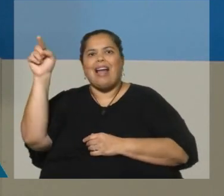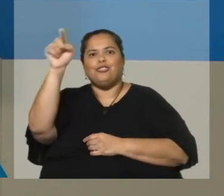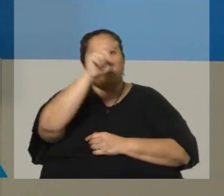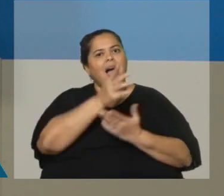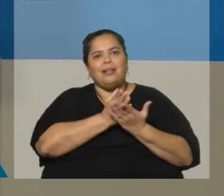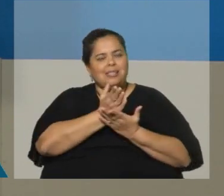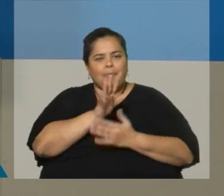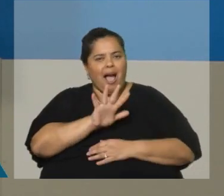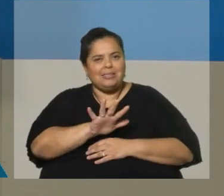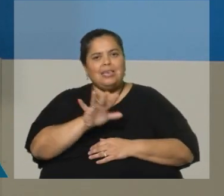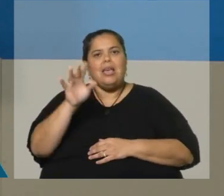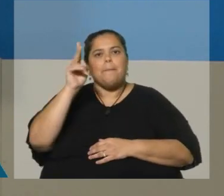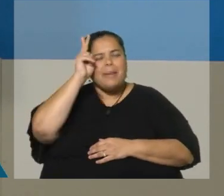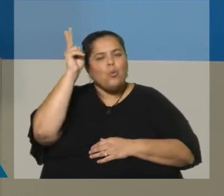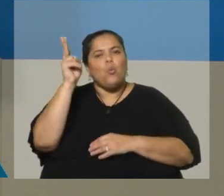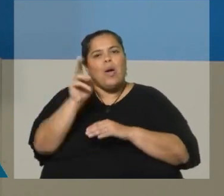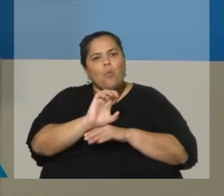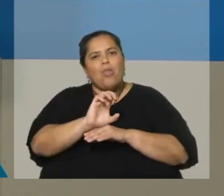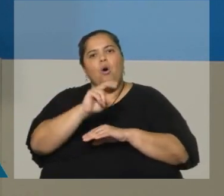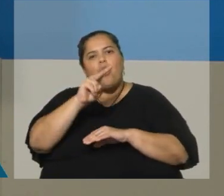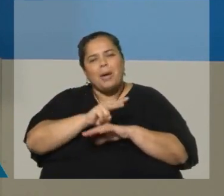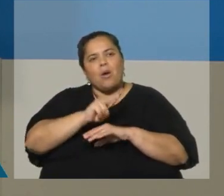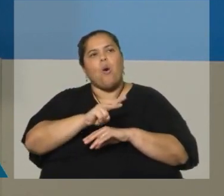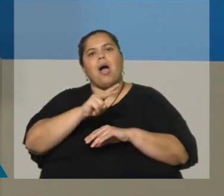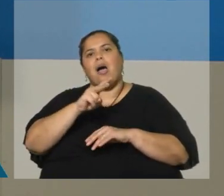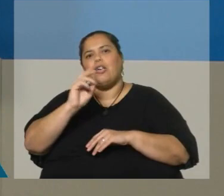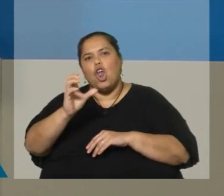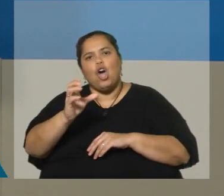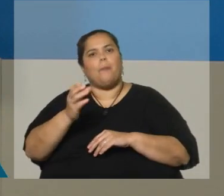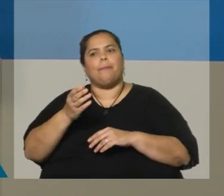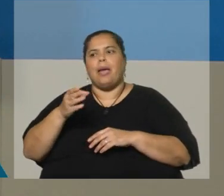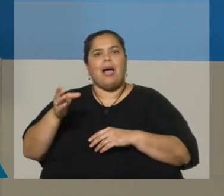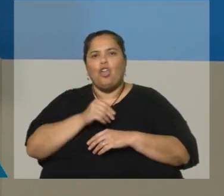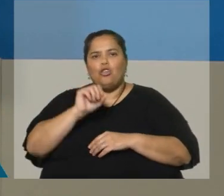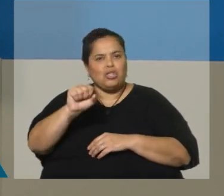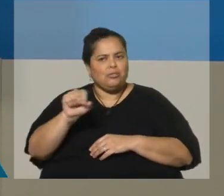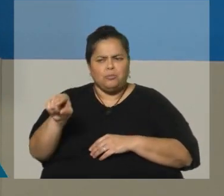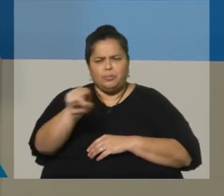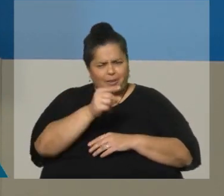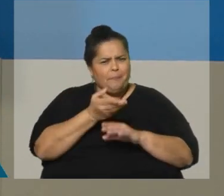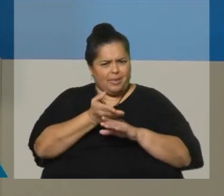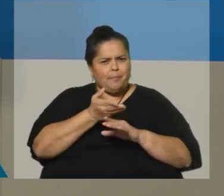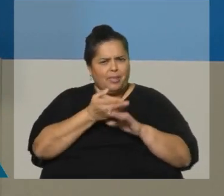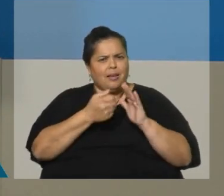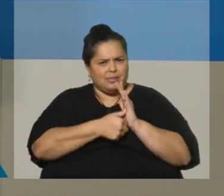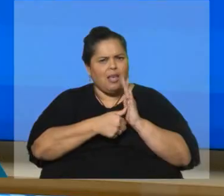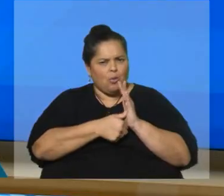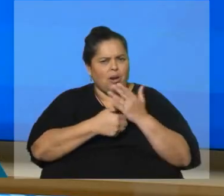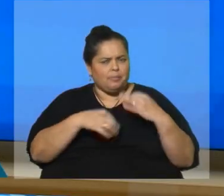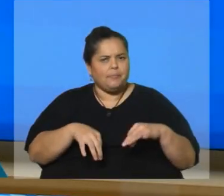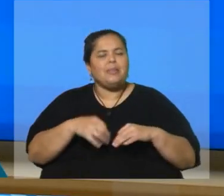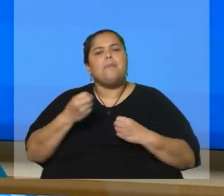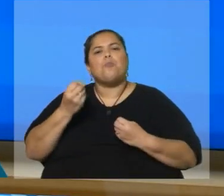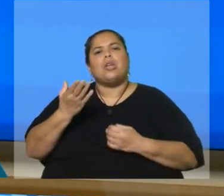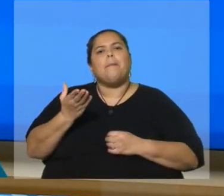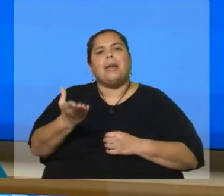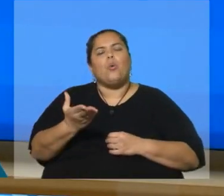ha pedido, Ecuador lo ha pedido, Paraguay lo ha pedido, Colombia lo ha pedido en los censos. Por tanto, tampoco es extraordinario a nivel internacional. ¿Y por qué se pregunta